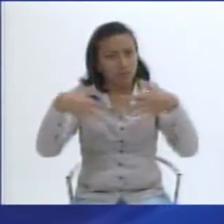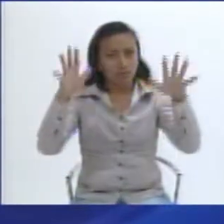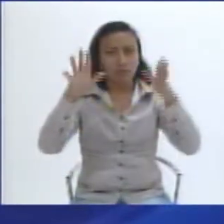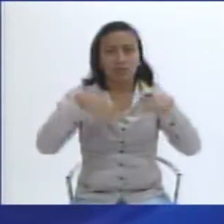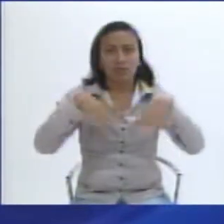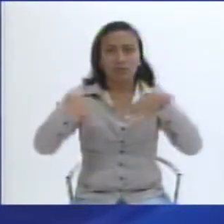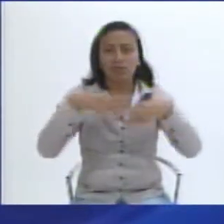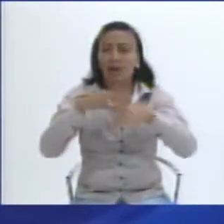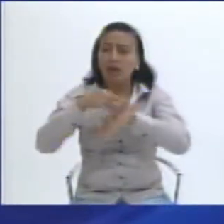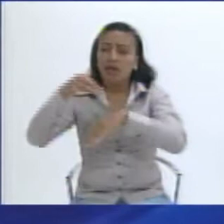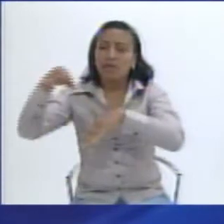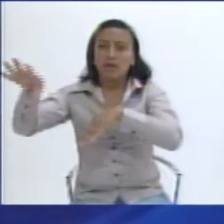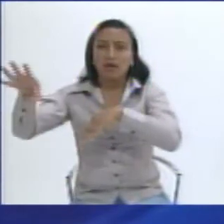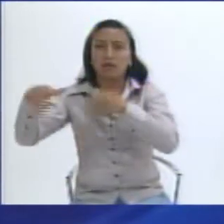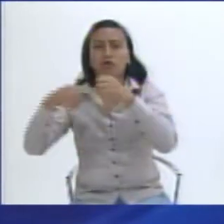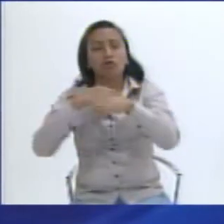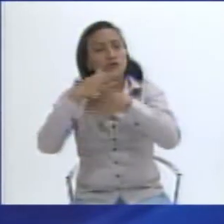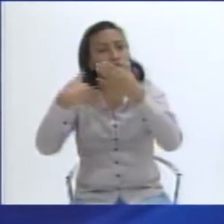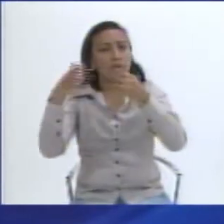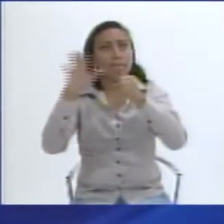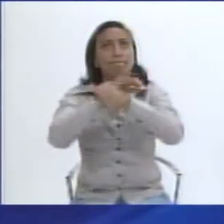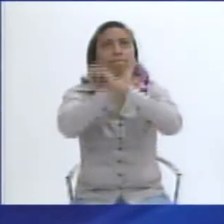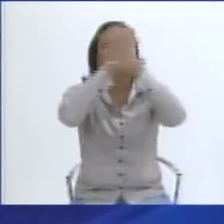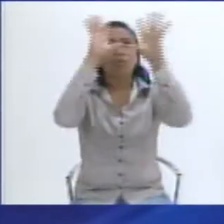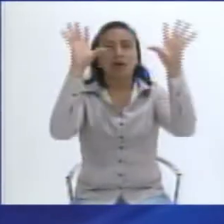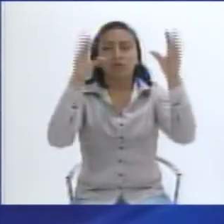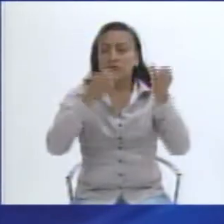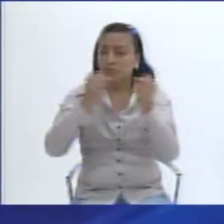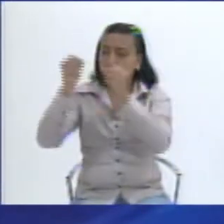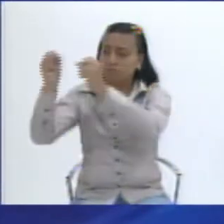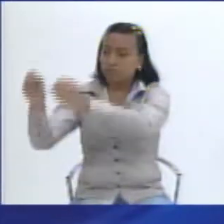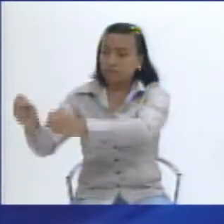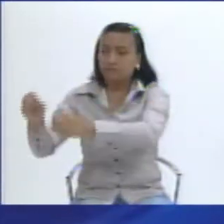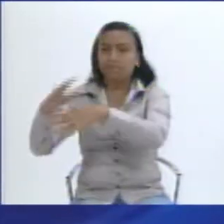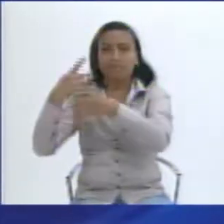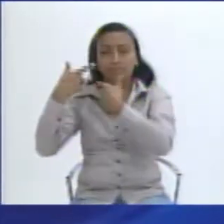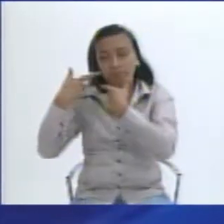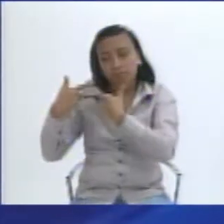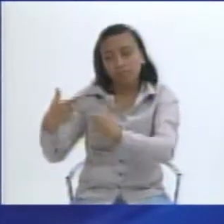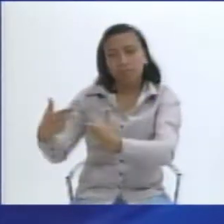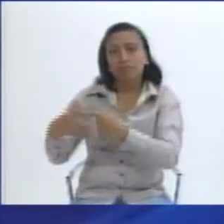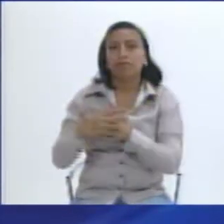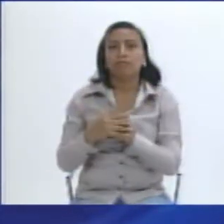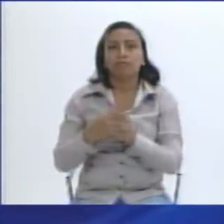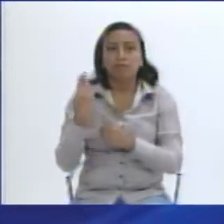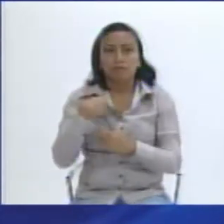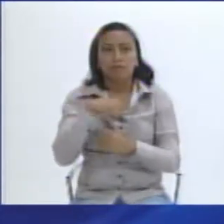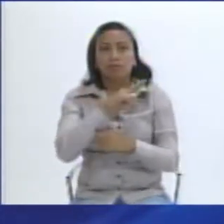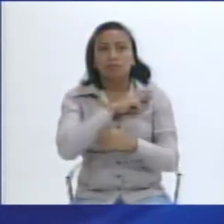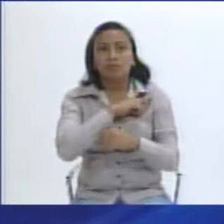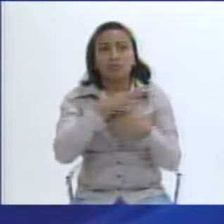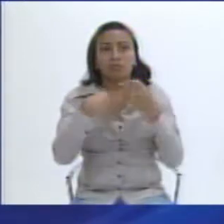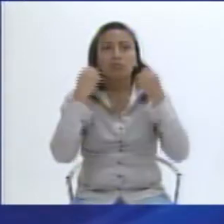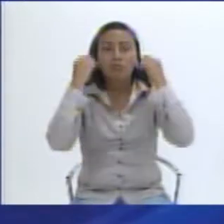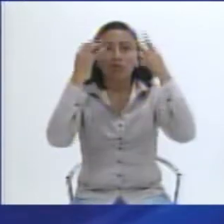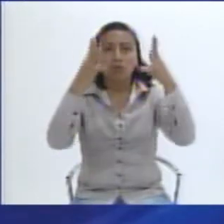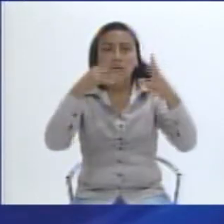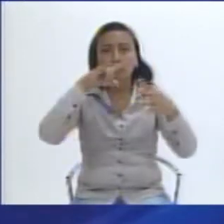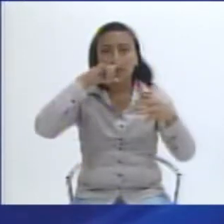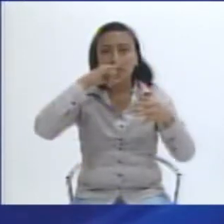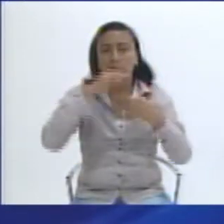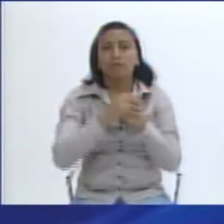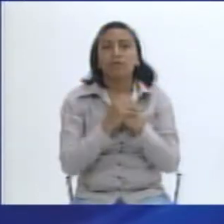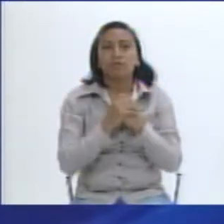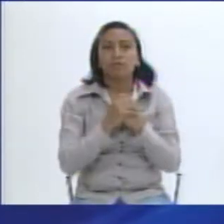dejan sus niños toda la mañana en excelentes manos de nuestras parvularias, y este trabajo conjunto con